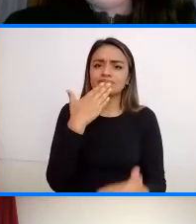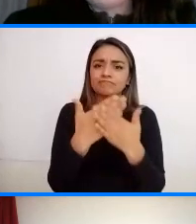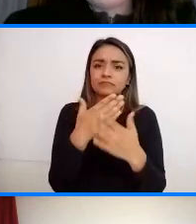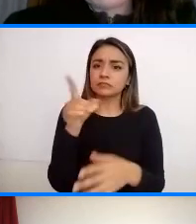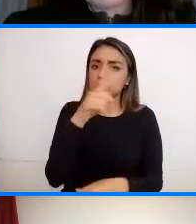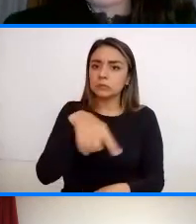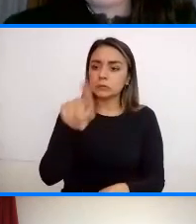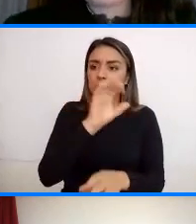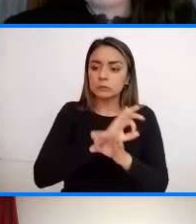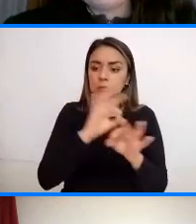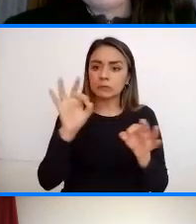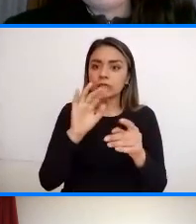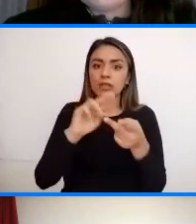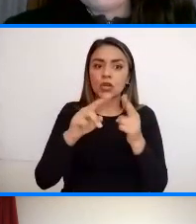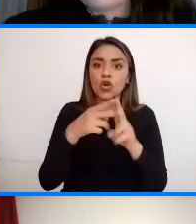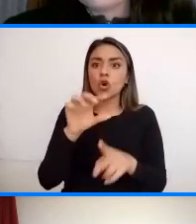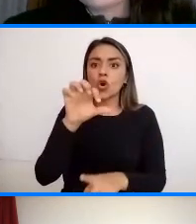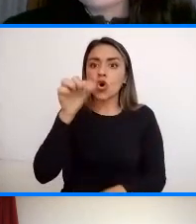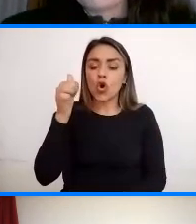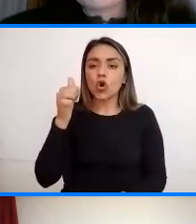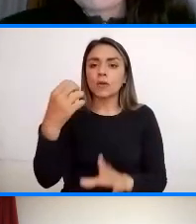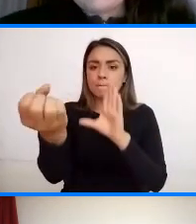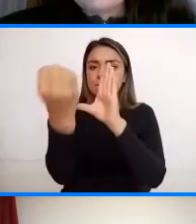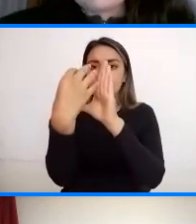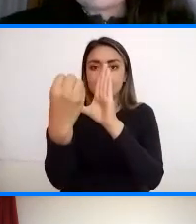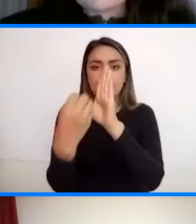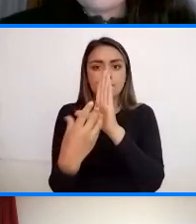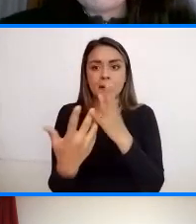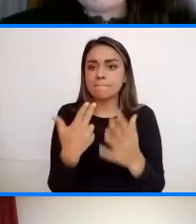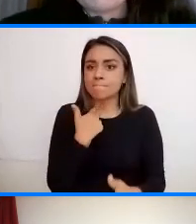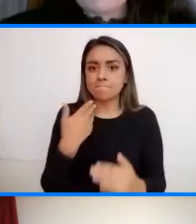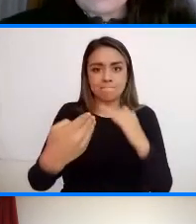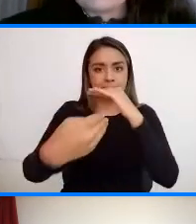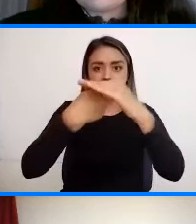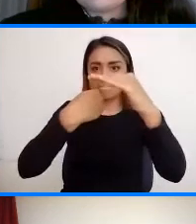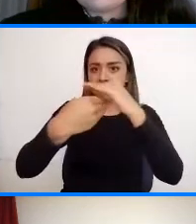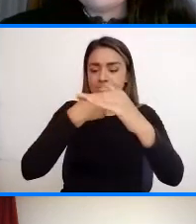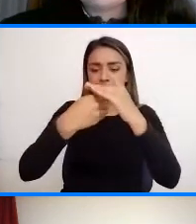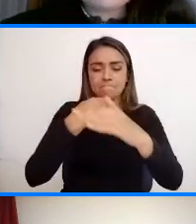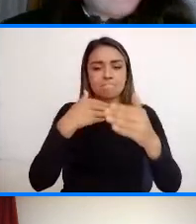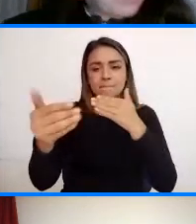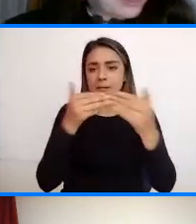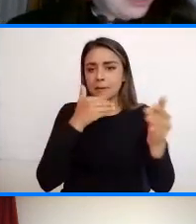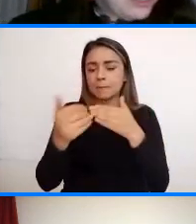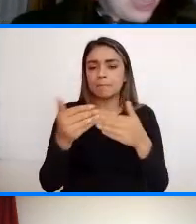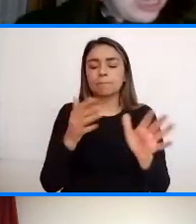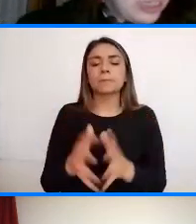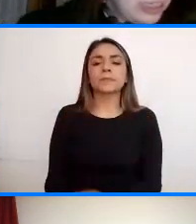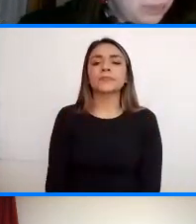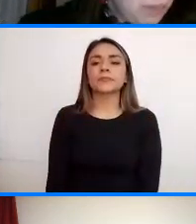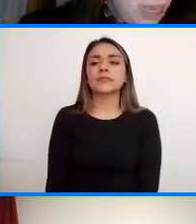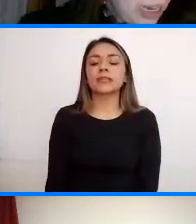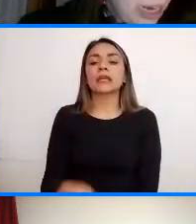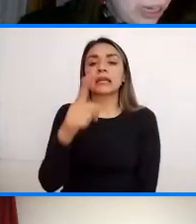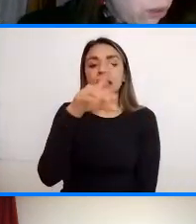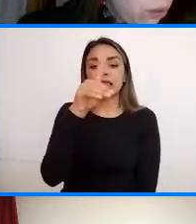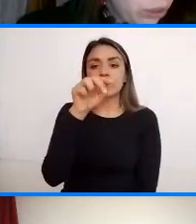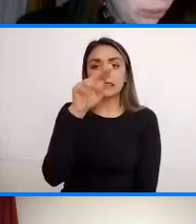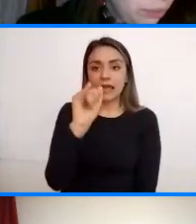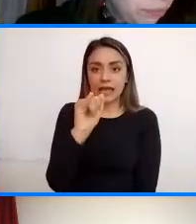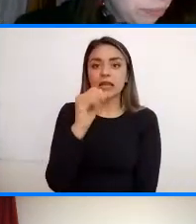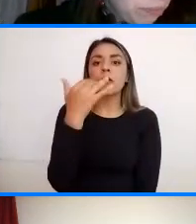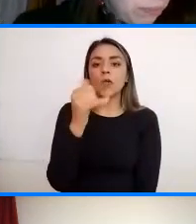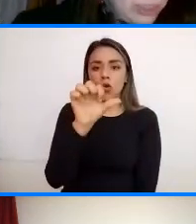Logramos el otro Mentimiento Los chicos No ingresaron Pero bueno Ahí Entonces también Dani Les va a dejar